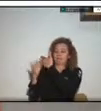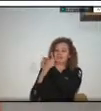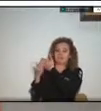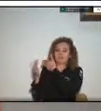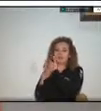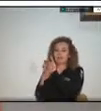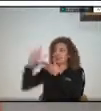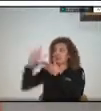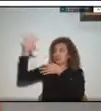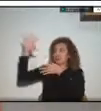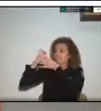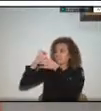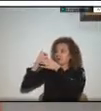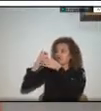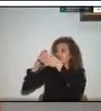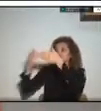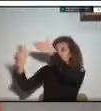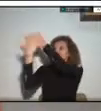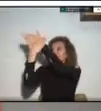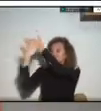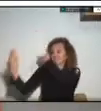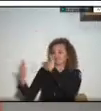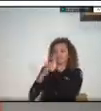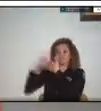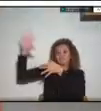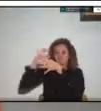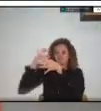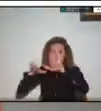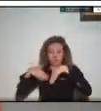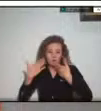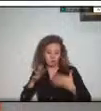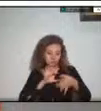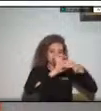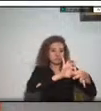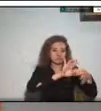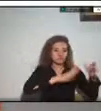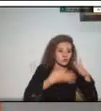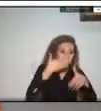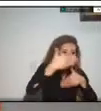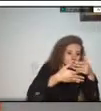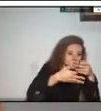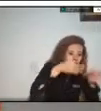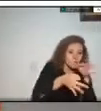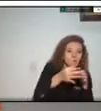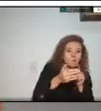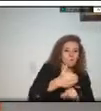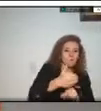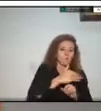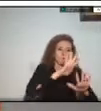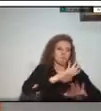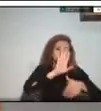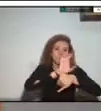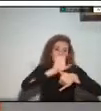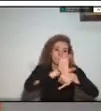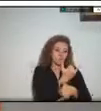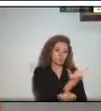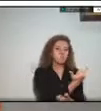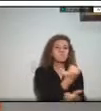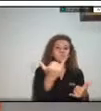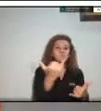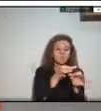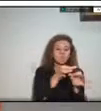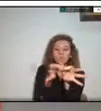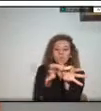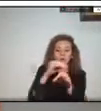necesidad y no está la obra de protección ya ahí digamos que para proteger las costas de los municipios pero sí